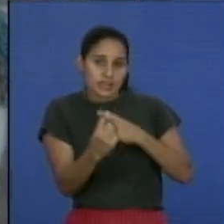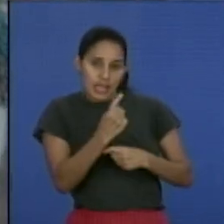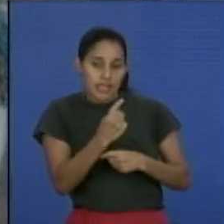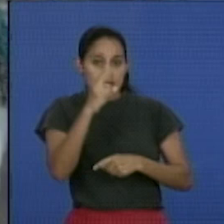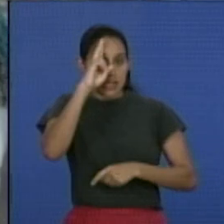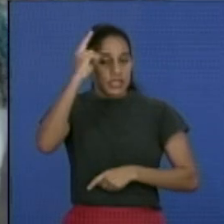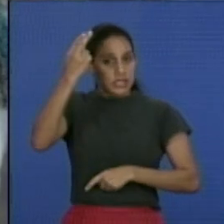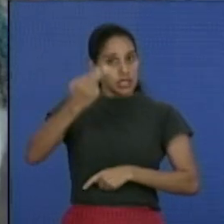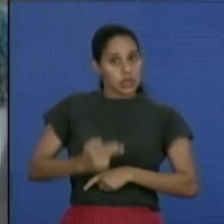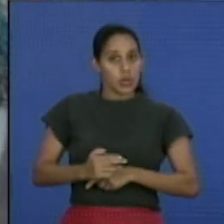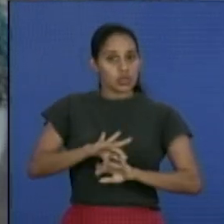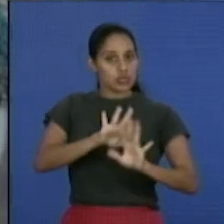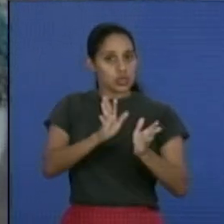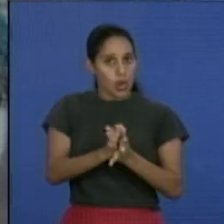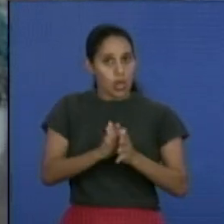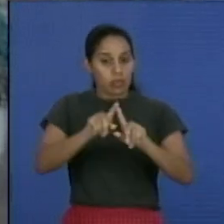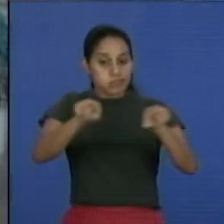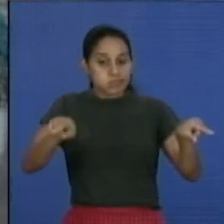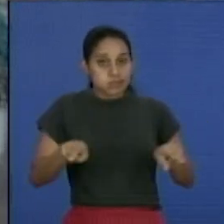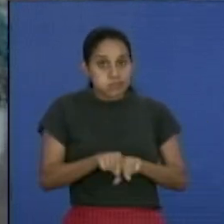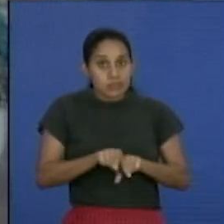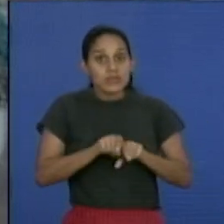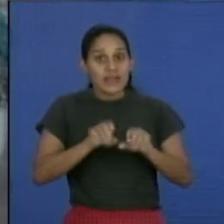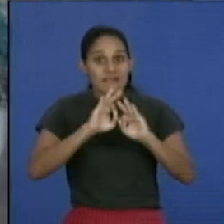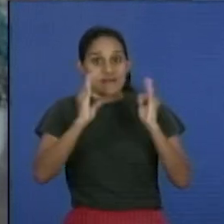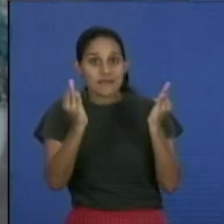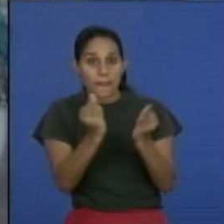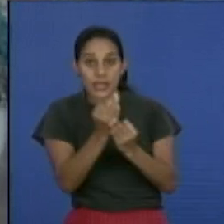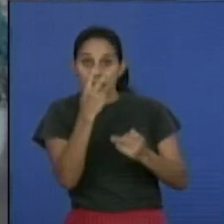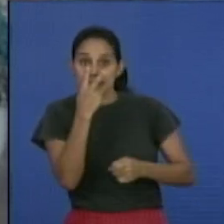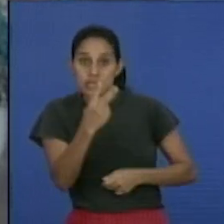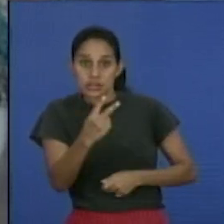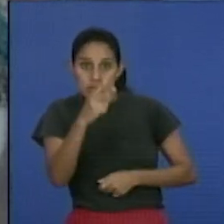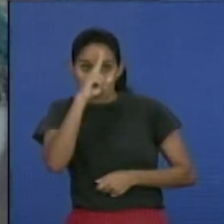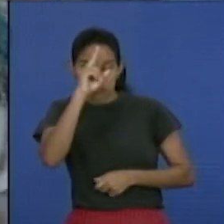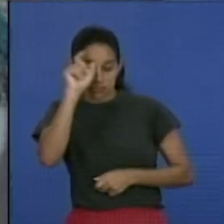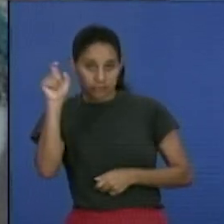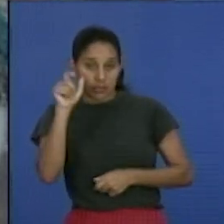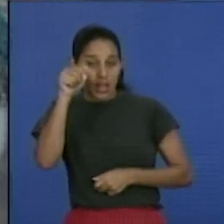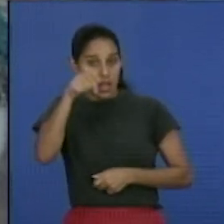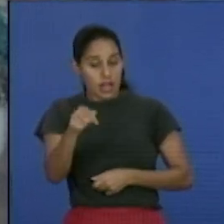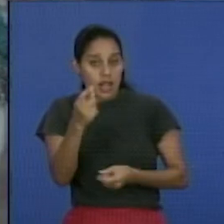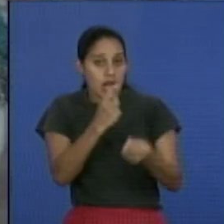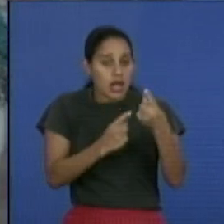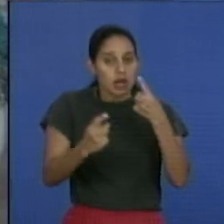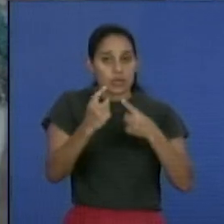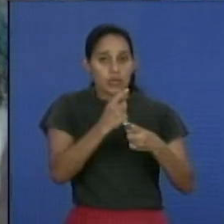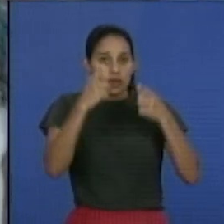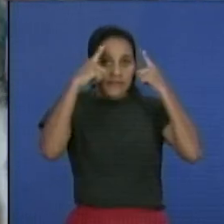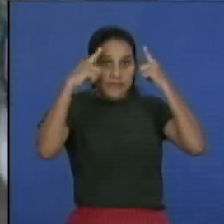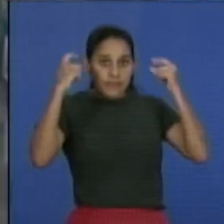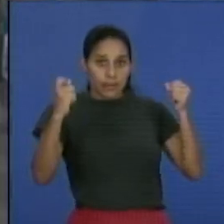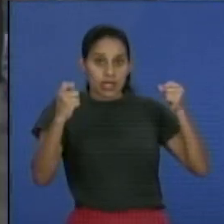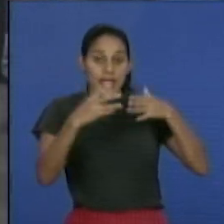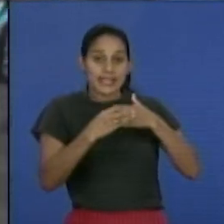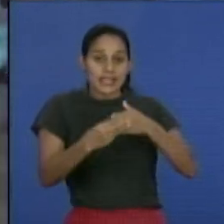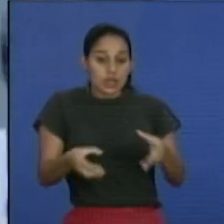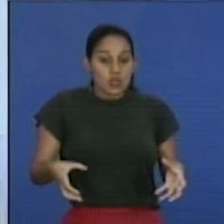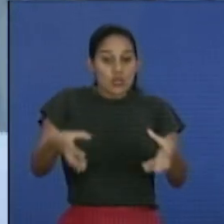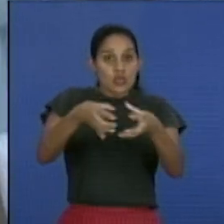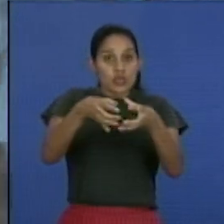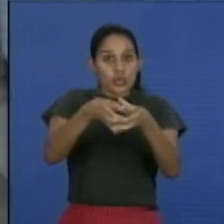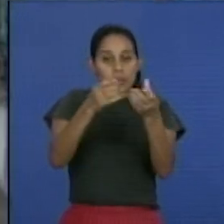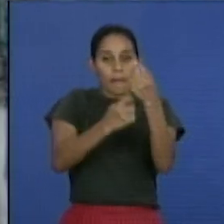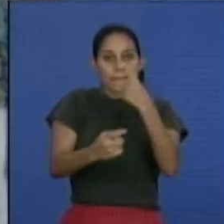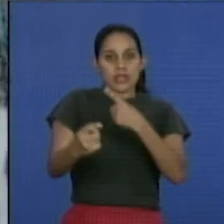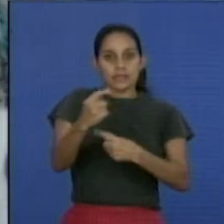siempre todos los consultorios médicos, que es un equipo básico de salud que lo conforma el médico o la enfermera, y que, bueno, es dirigido por un equipo básico que es un